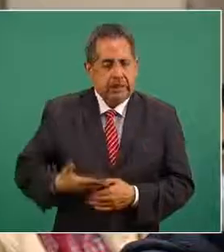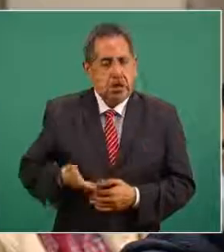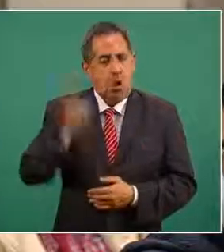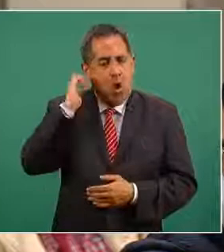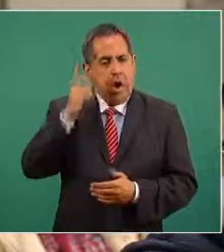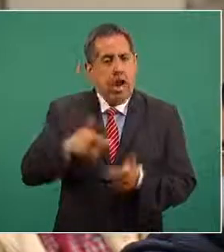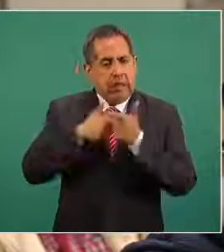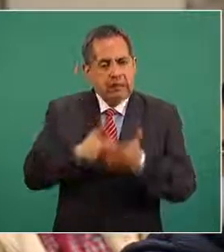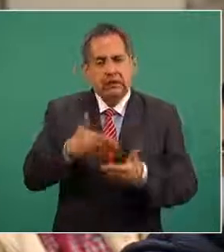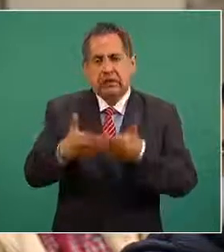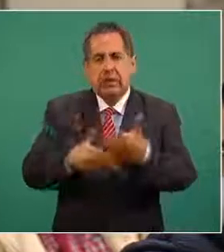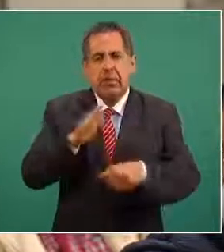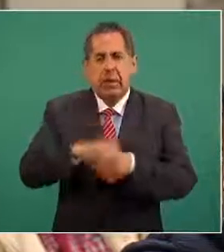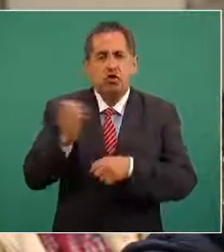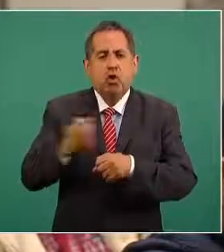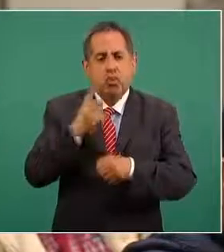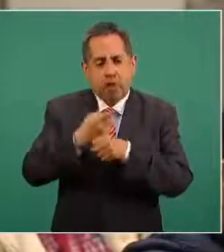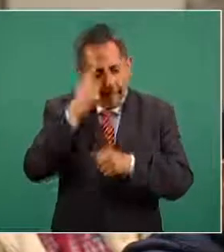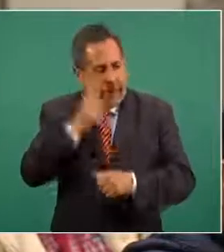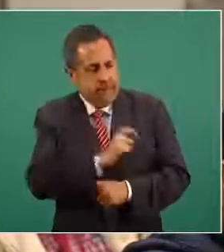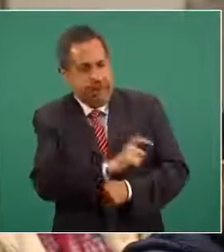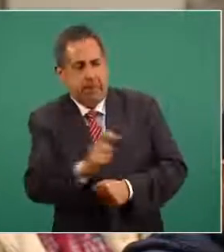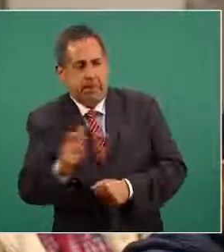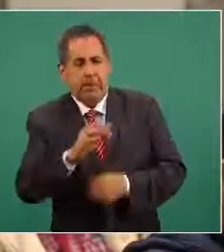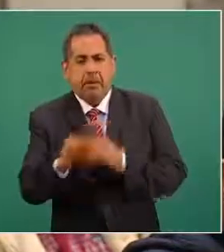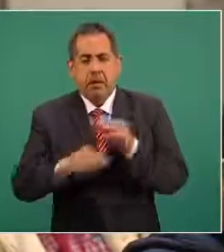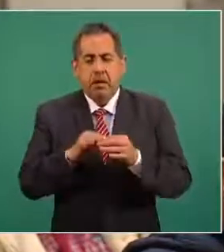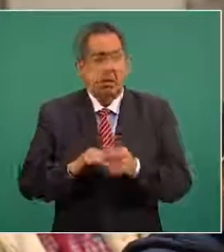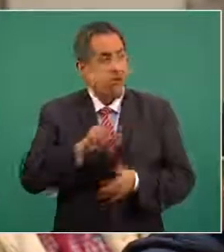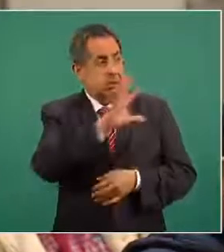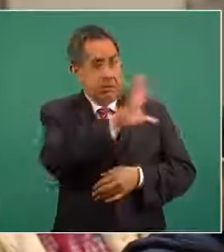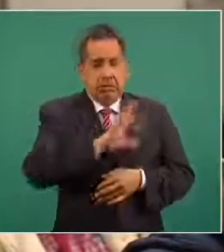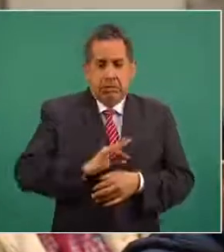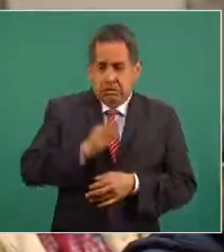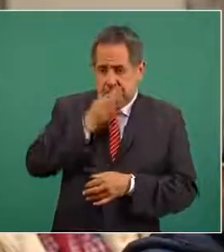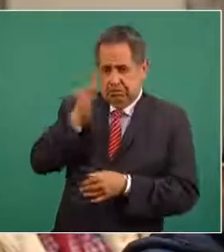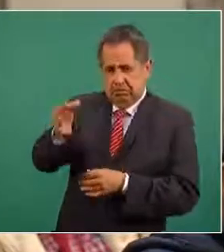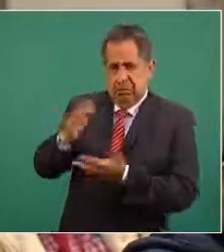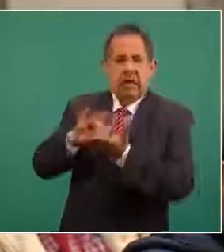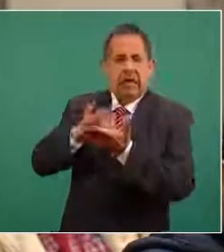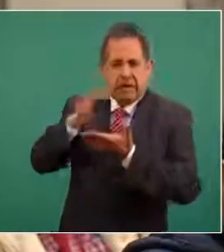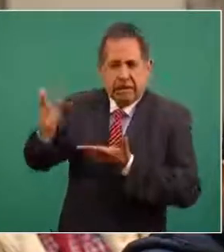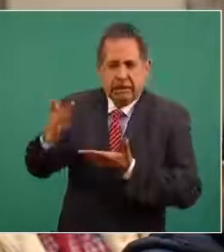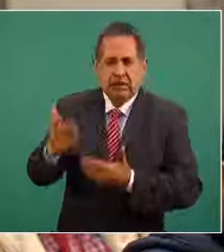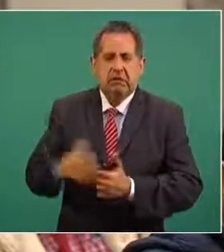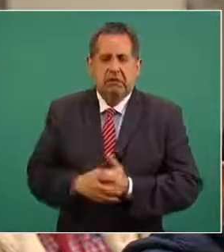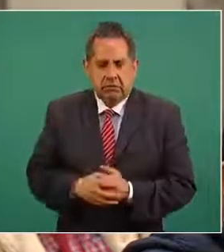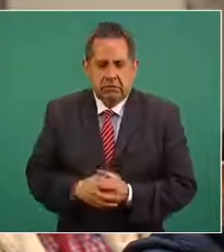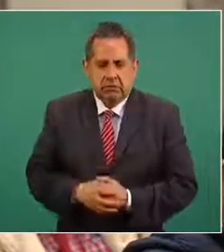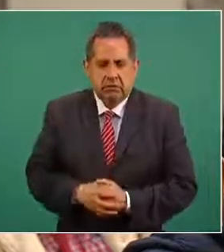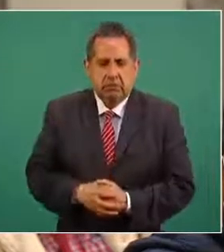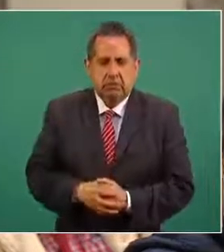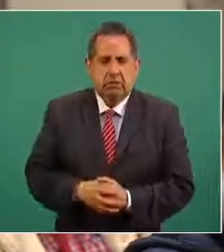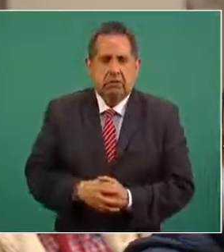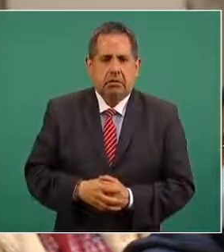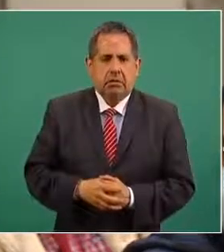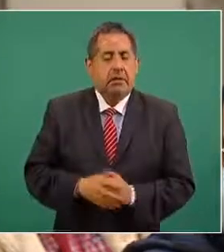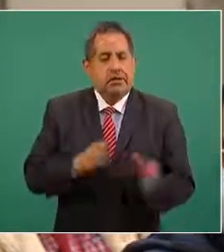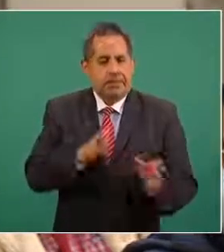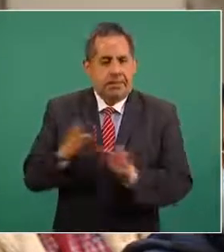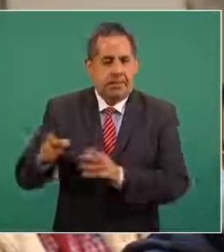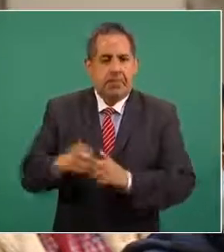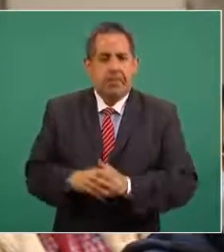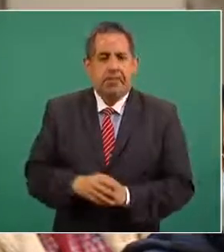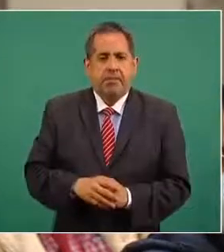siguen así oportunamente los pagos por eso le mandan un agradecimiento a estos empresarios por parte de nosotros por otra